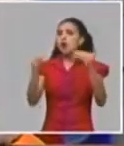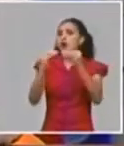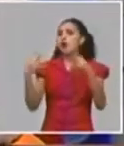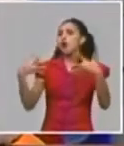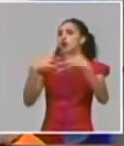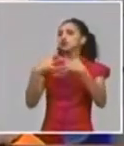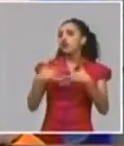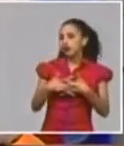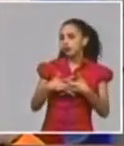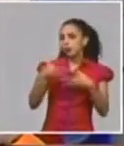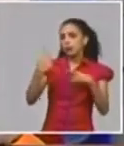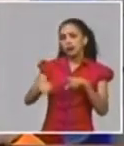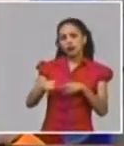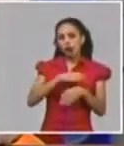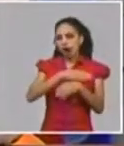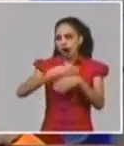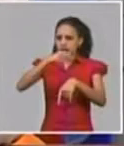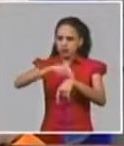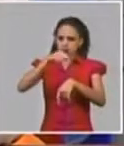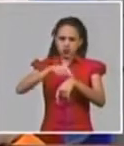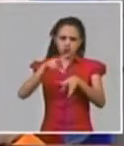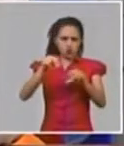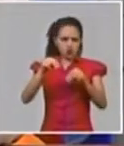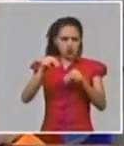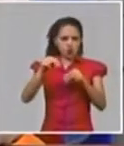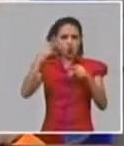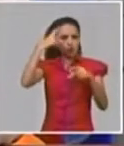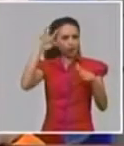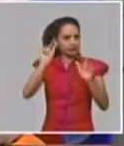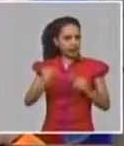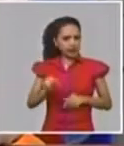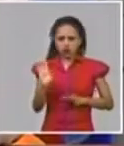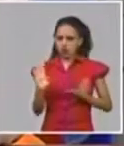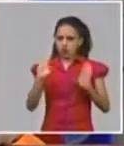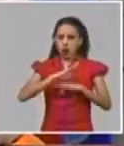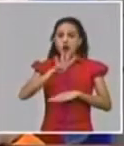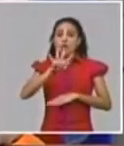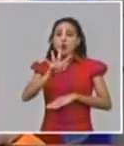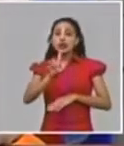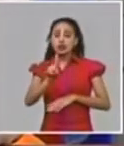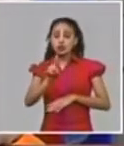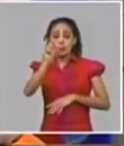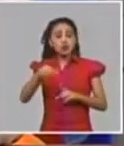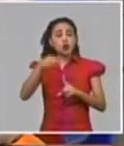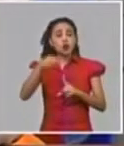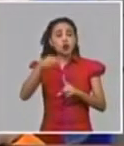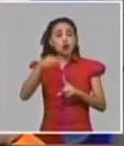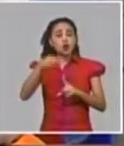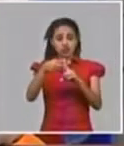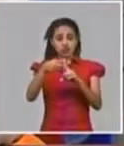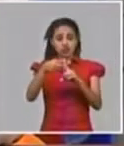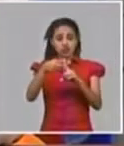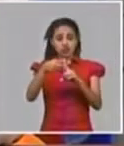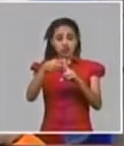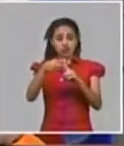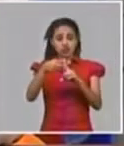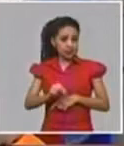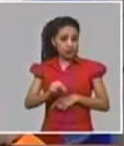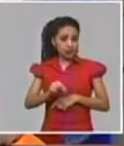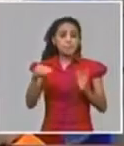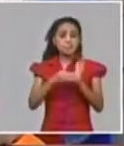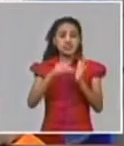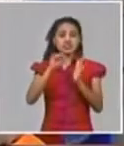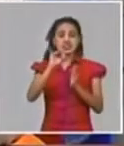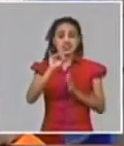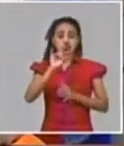hemos tenido ningún medio extranjero son 41 los que han sido confirmados y de los 1.769 cubanos